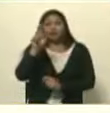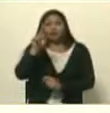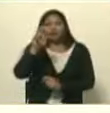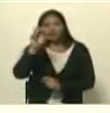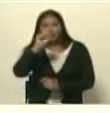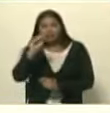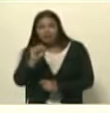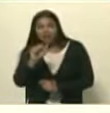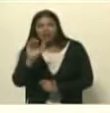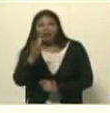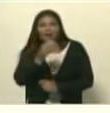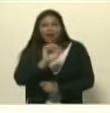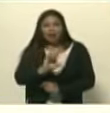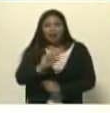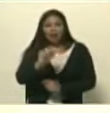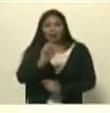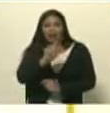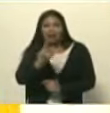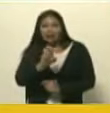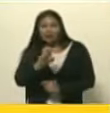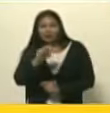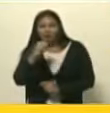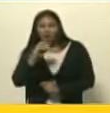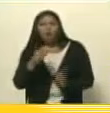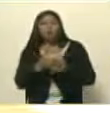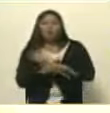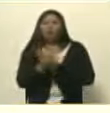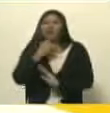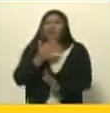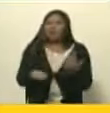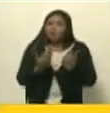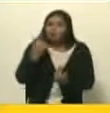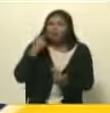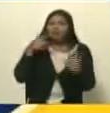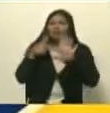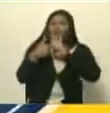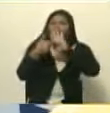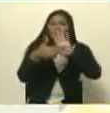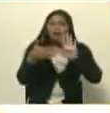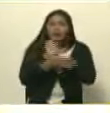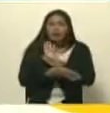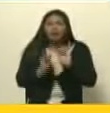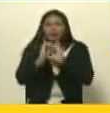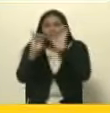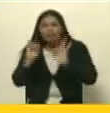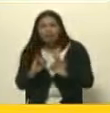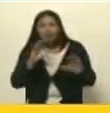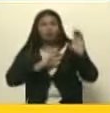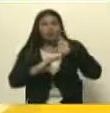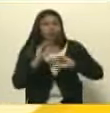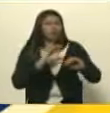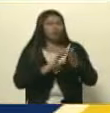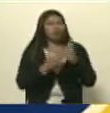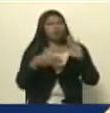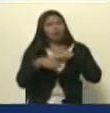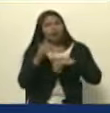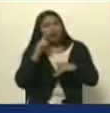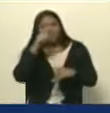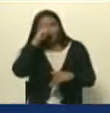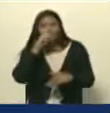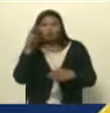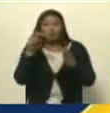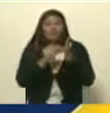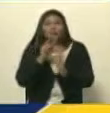por qué hacer ese análisis internacional de lo que es el papel de los medios alternativos y comunitarios. Porque vaya, que en el año